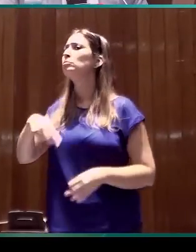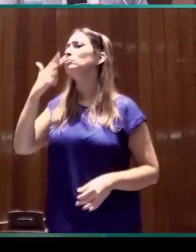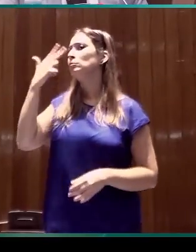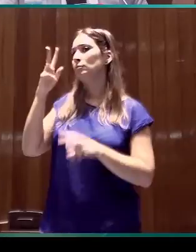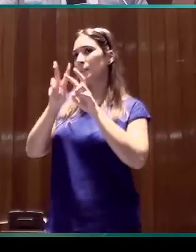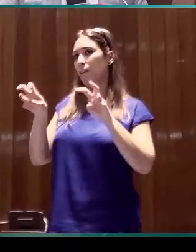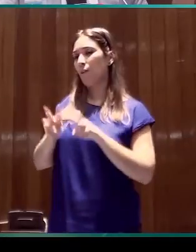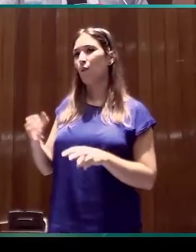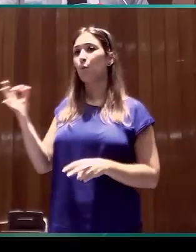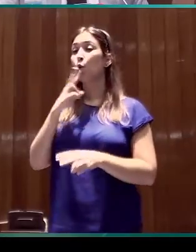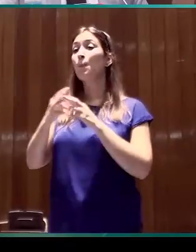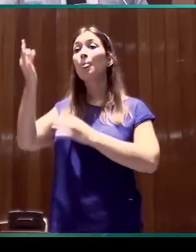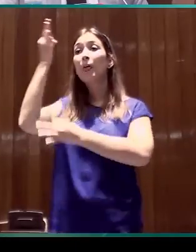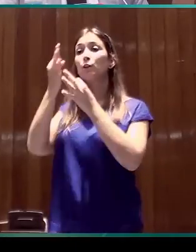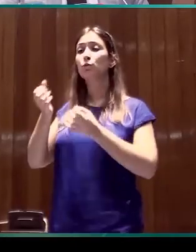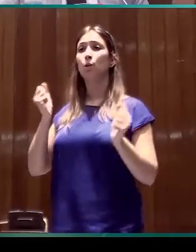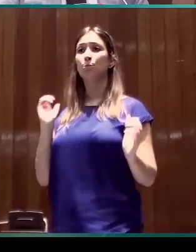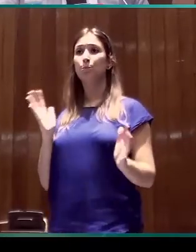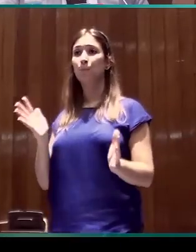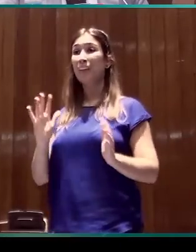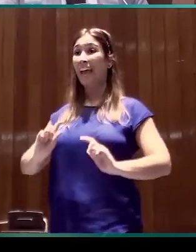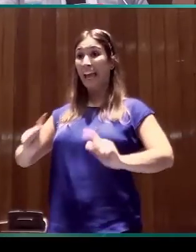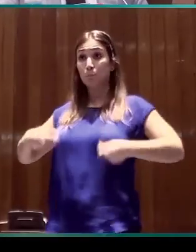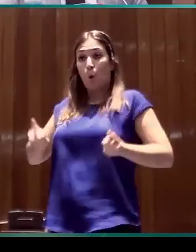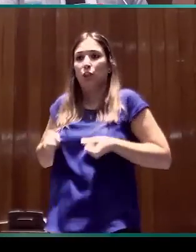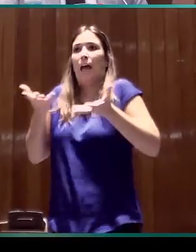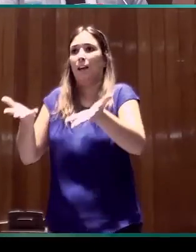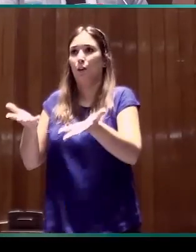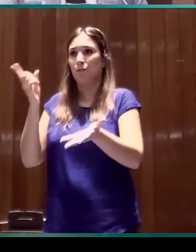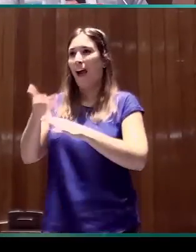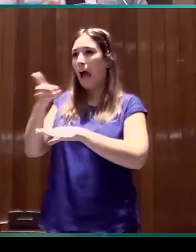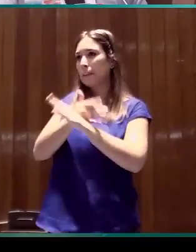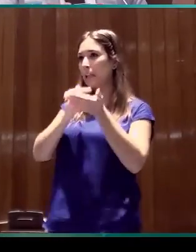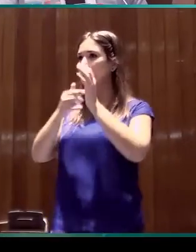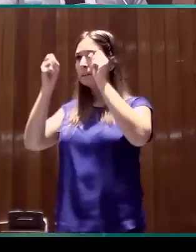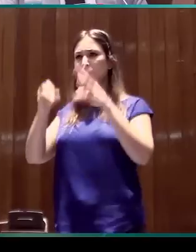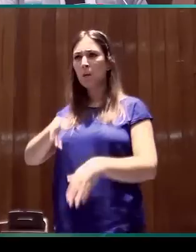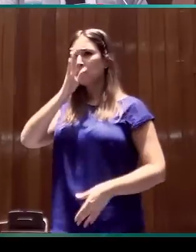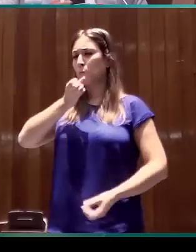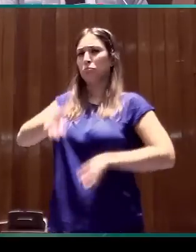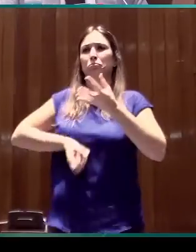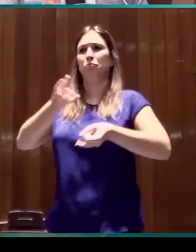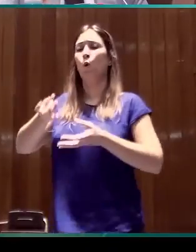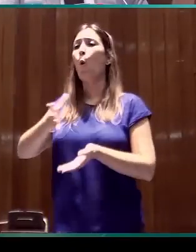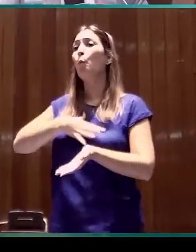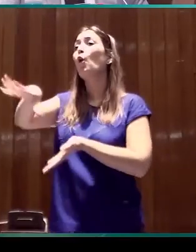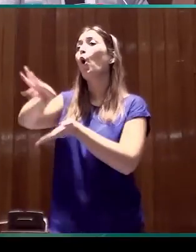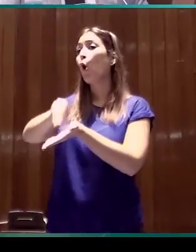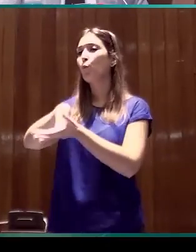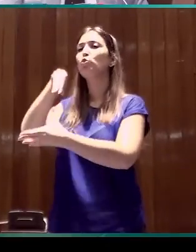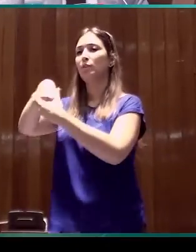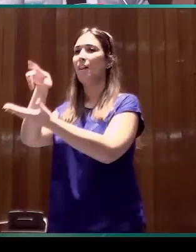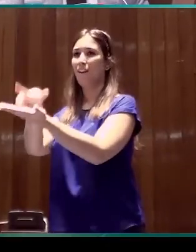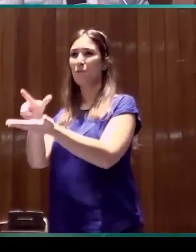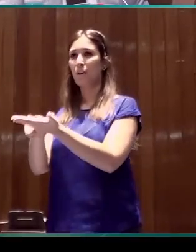que son los datos de discursos semiespontáneos o espontáneos que podemos encontrar en un corpus de la lengua